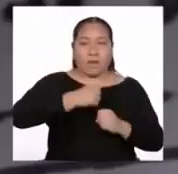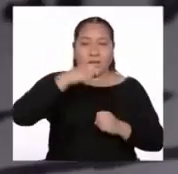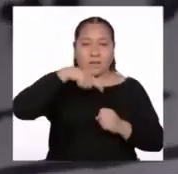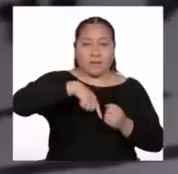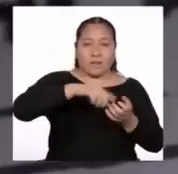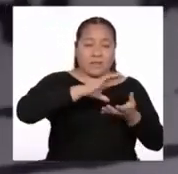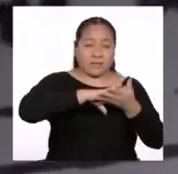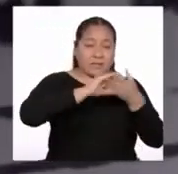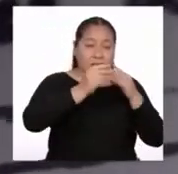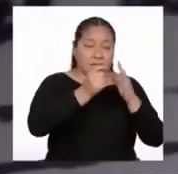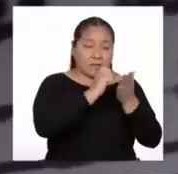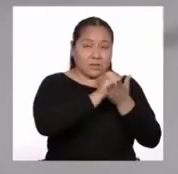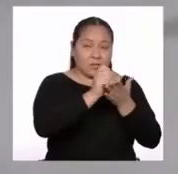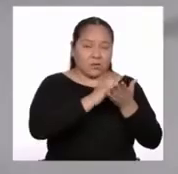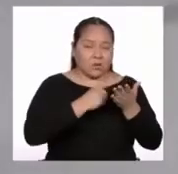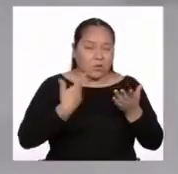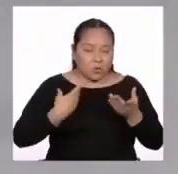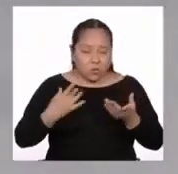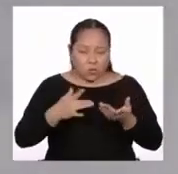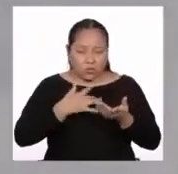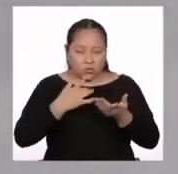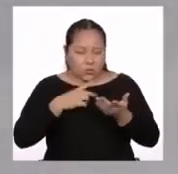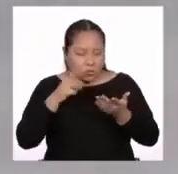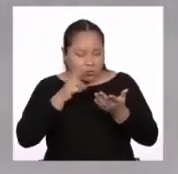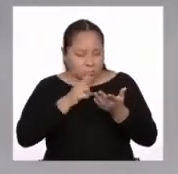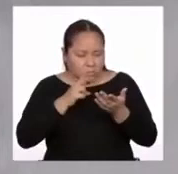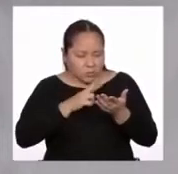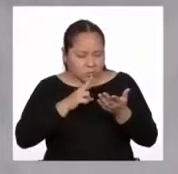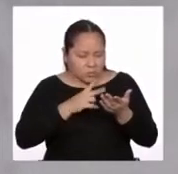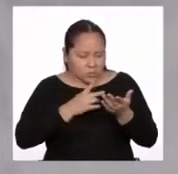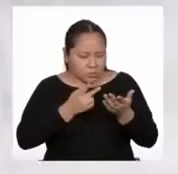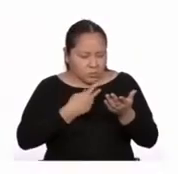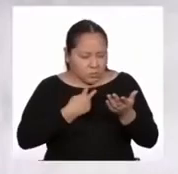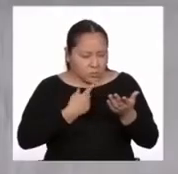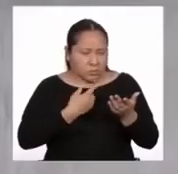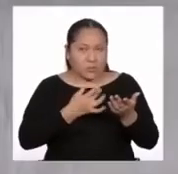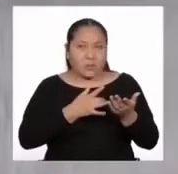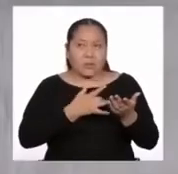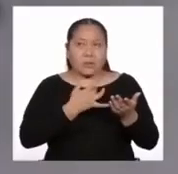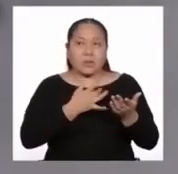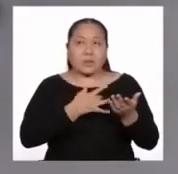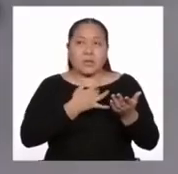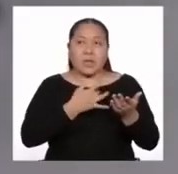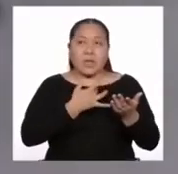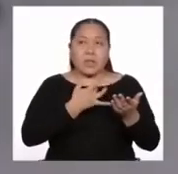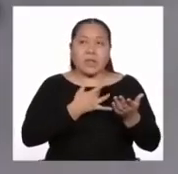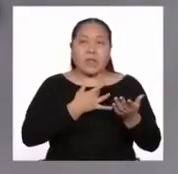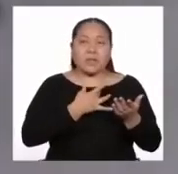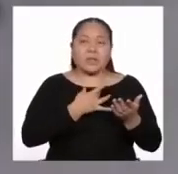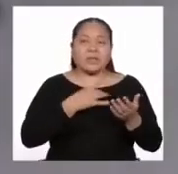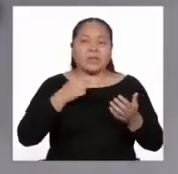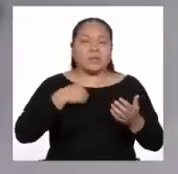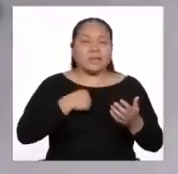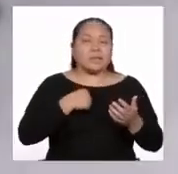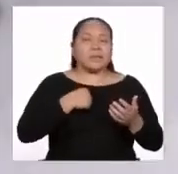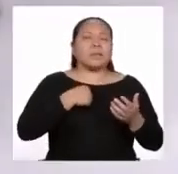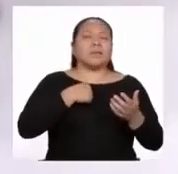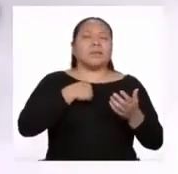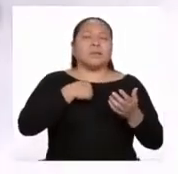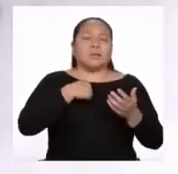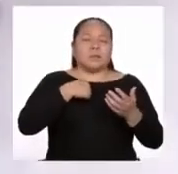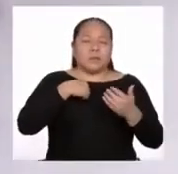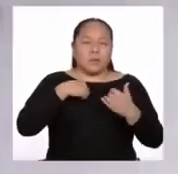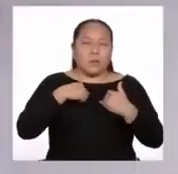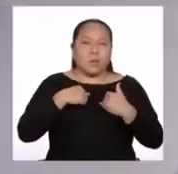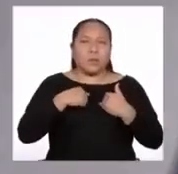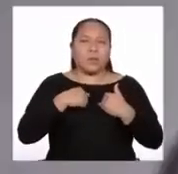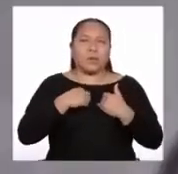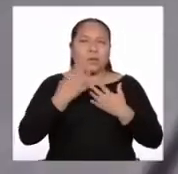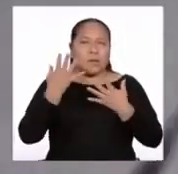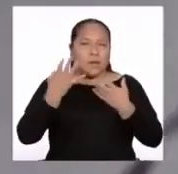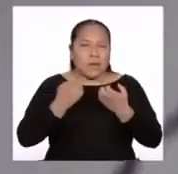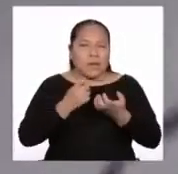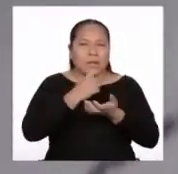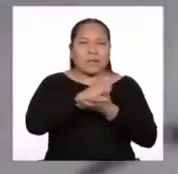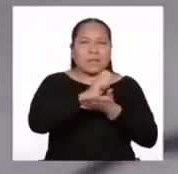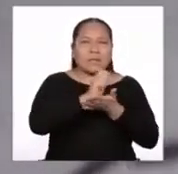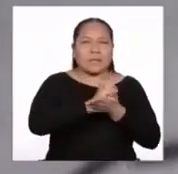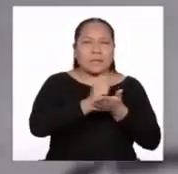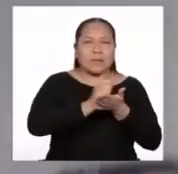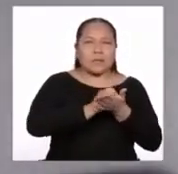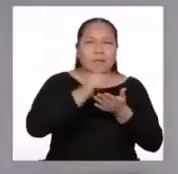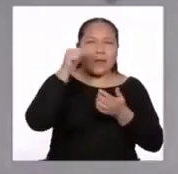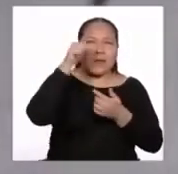que cuando uno va leyendo siente la compulsión de escribir sobre